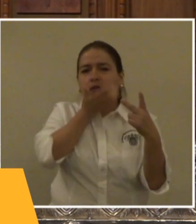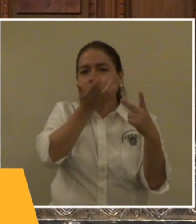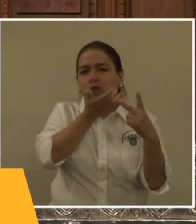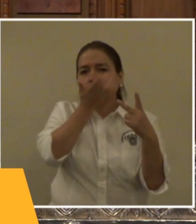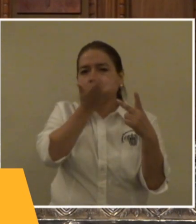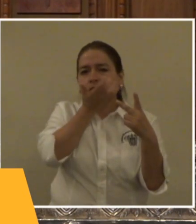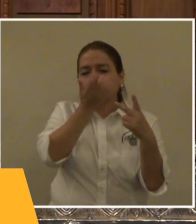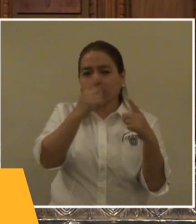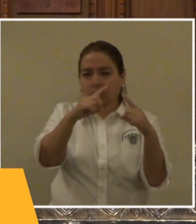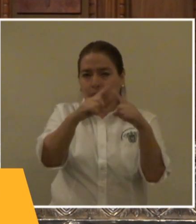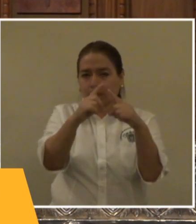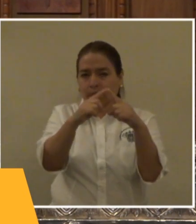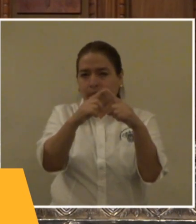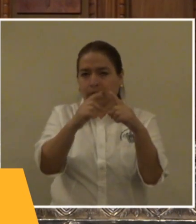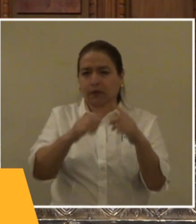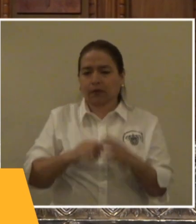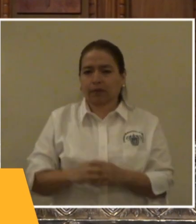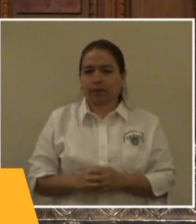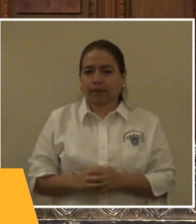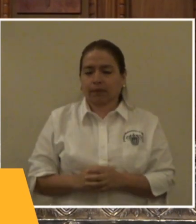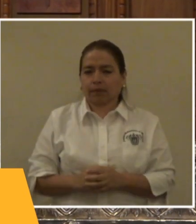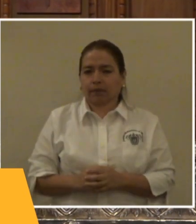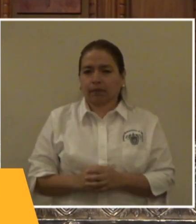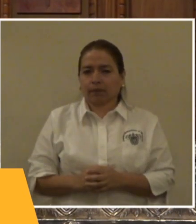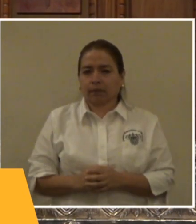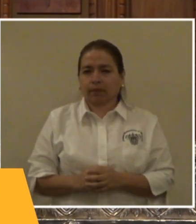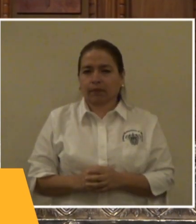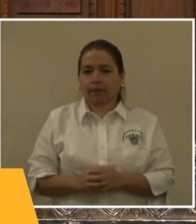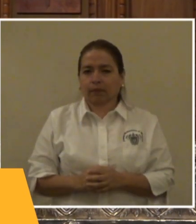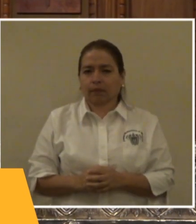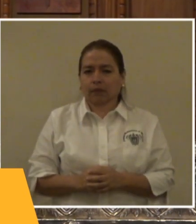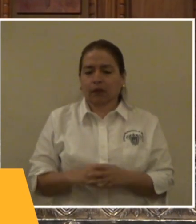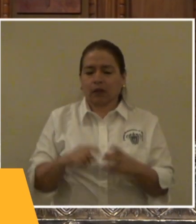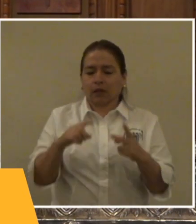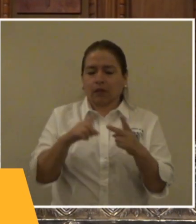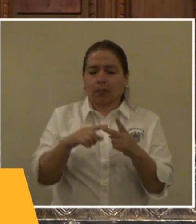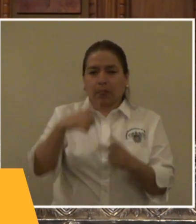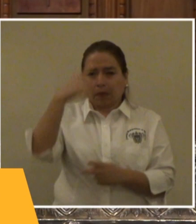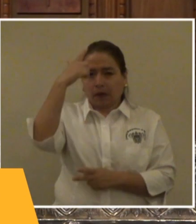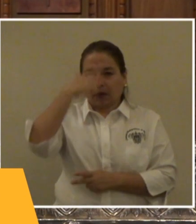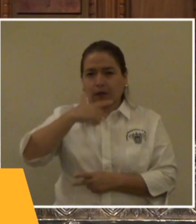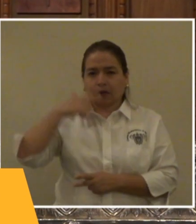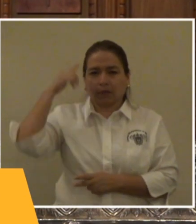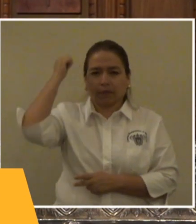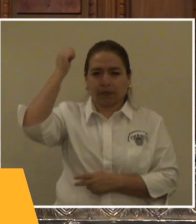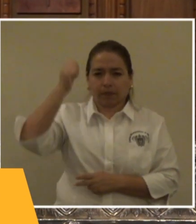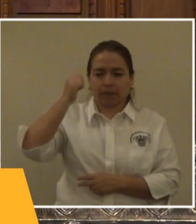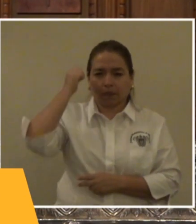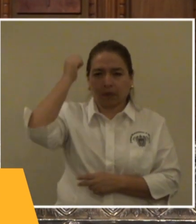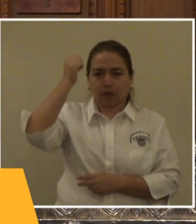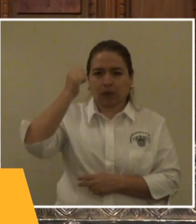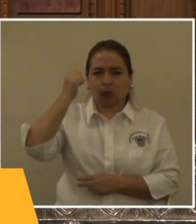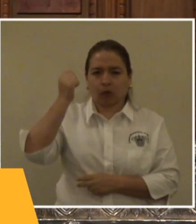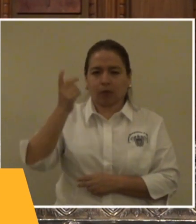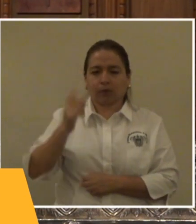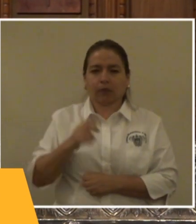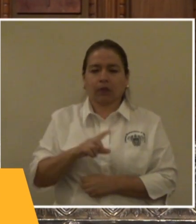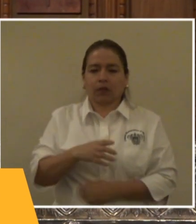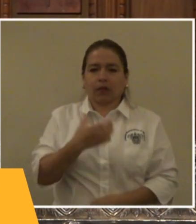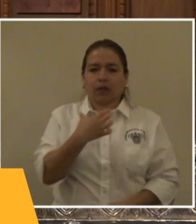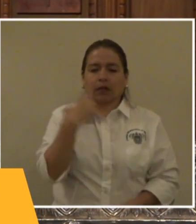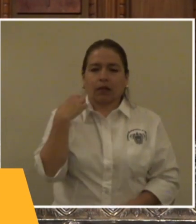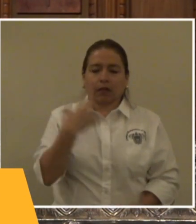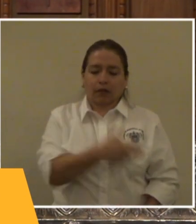es que, en la Vigilia Pascual, el diácono,